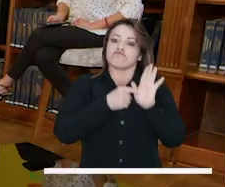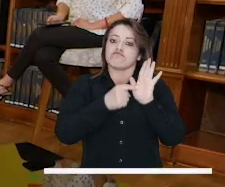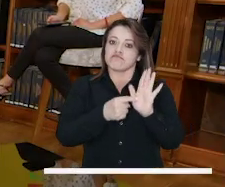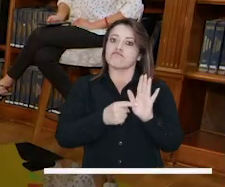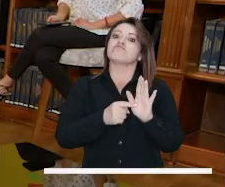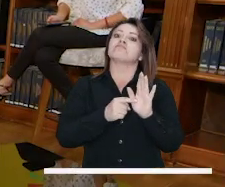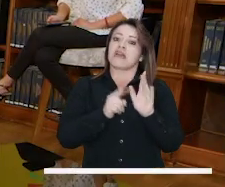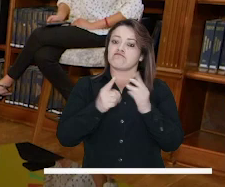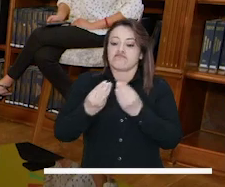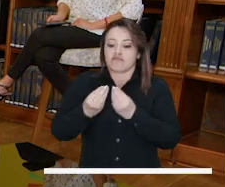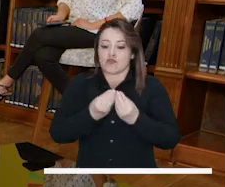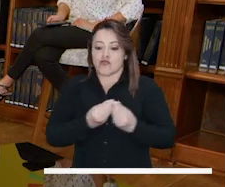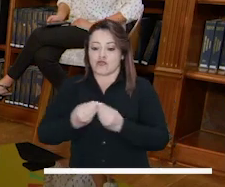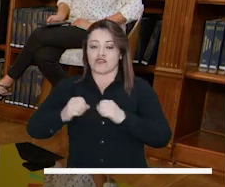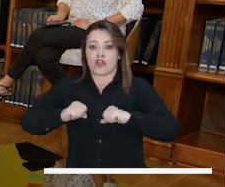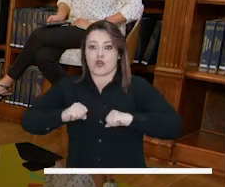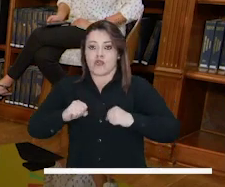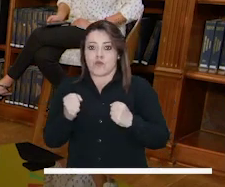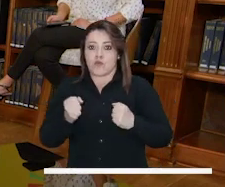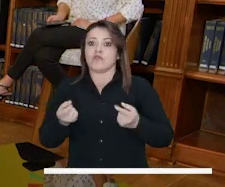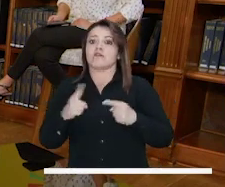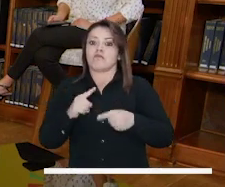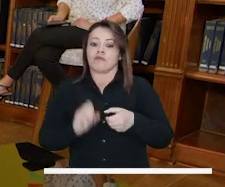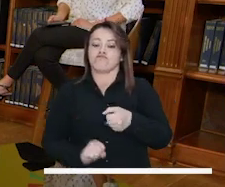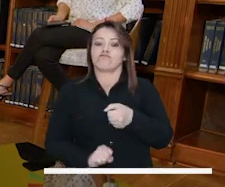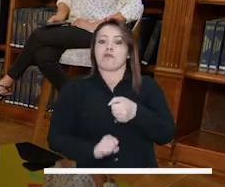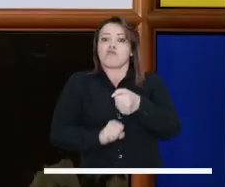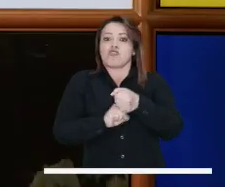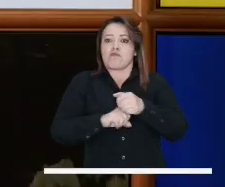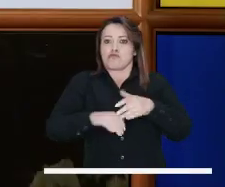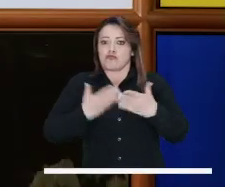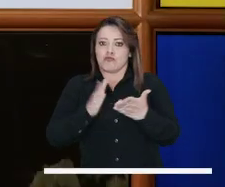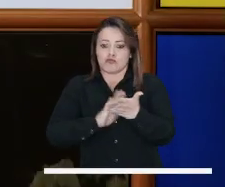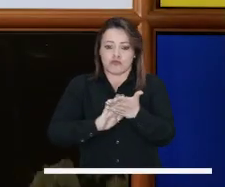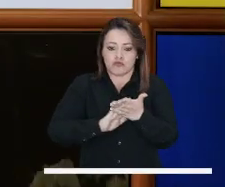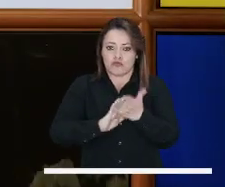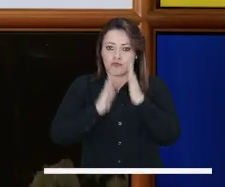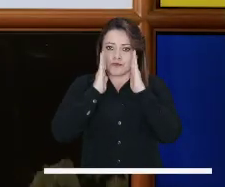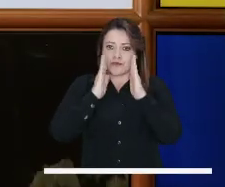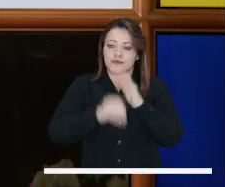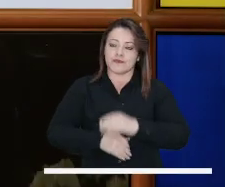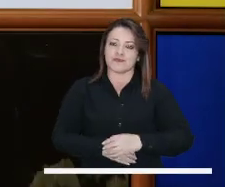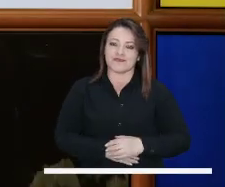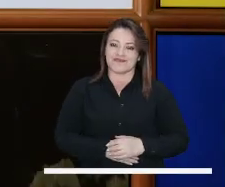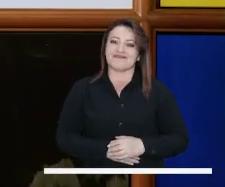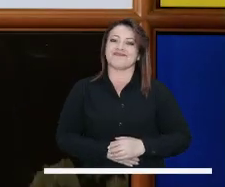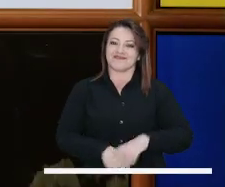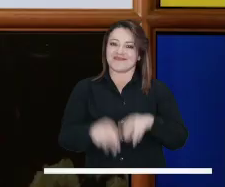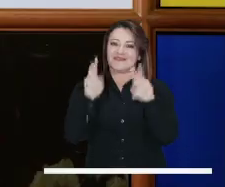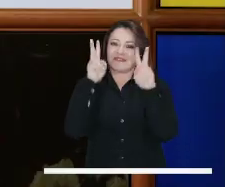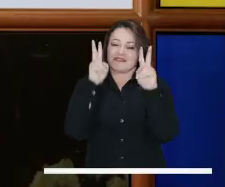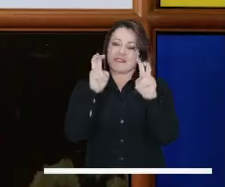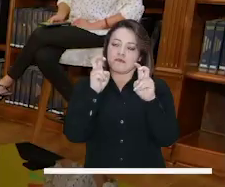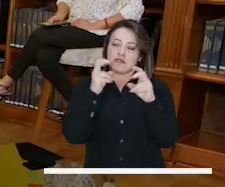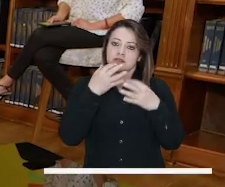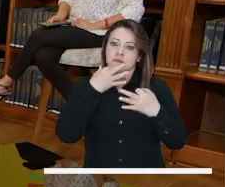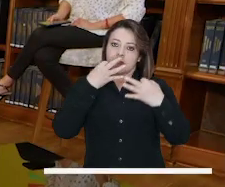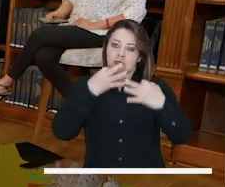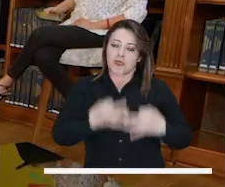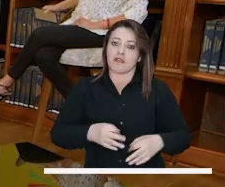que cada vez se están visibilizando y que afortunadamente desde el consejo podemos también contribuir a resolver parte de ese problema.